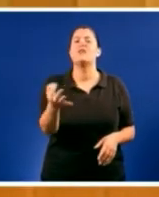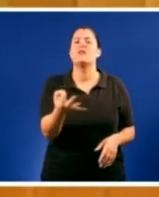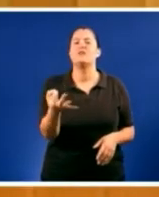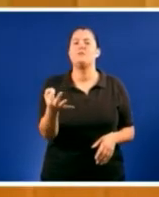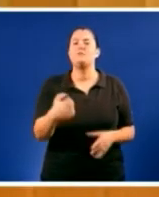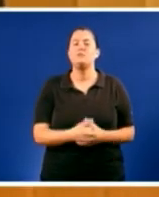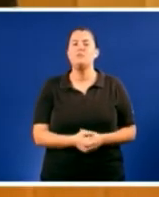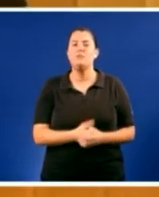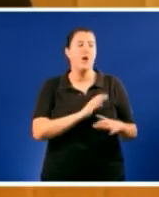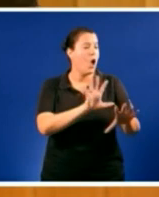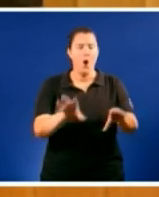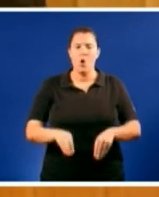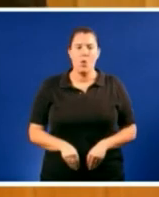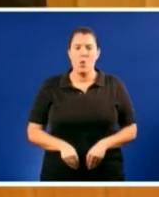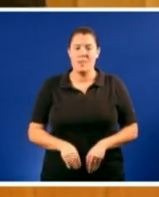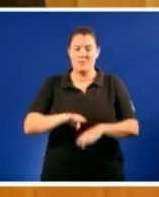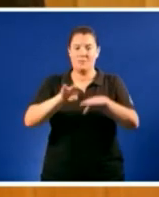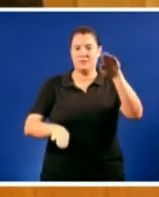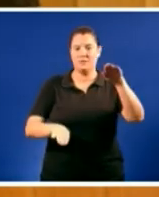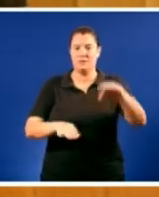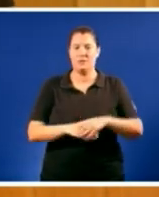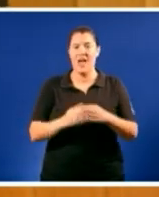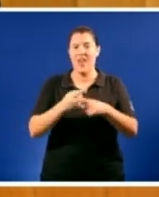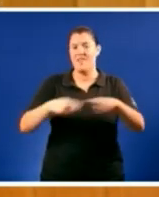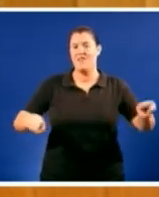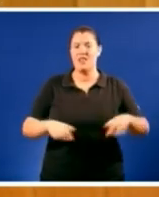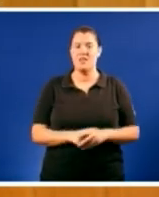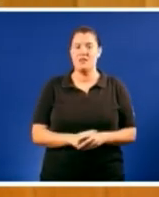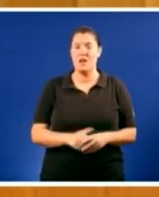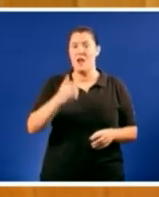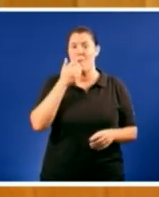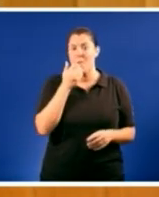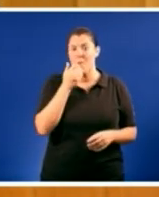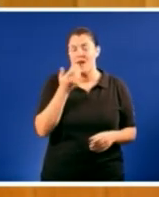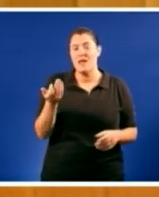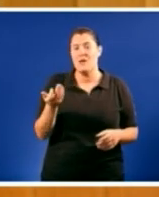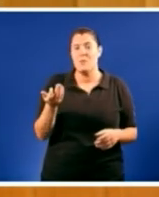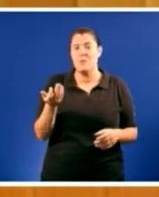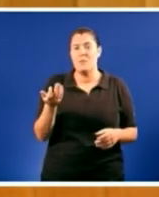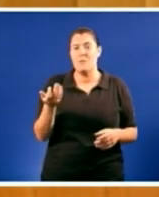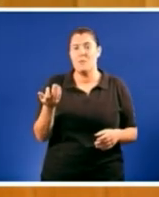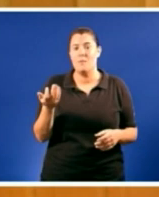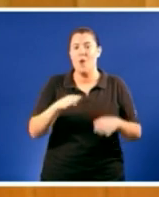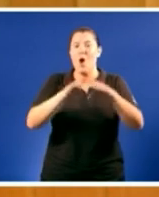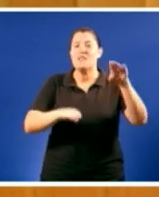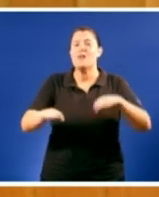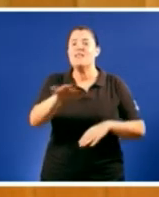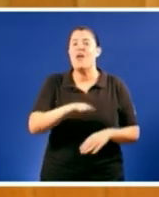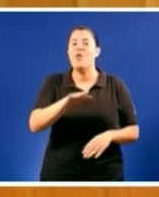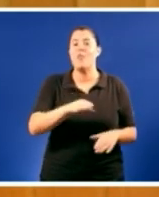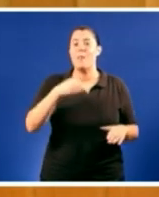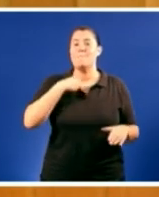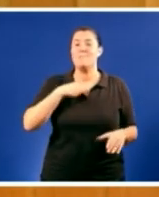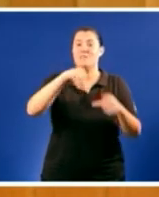ninguna asimetría cando asimetría señor Fijo estaba na Constitución en o